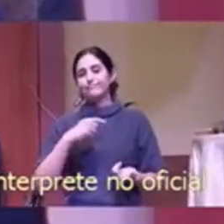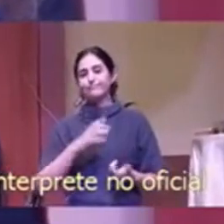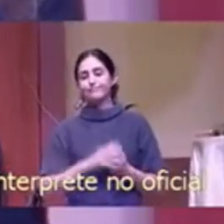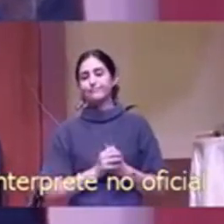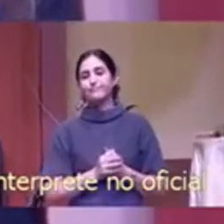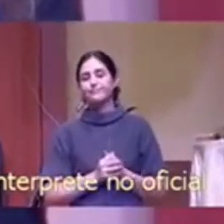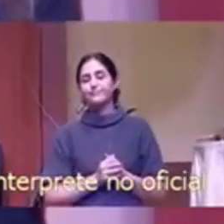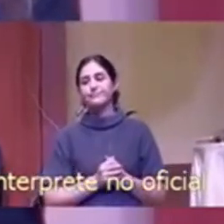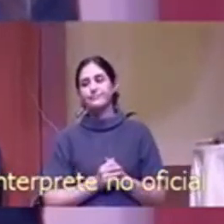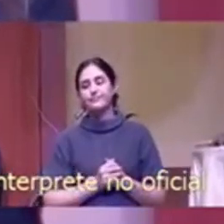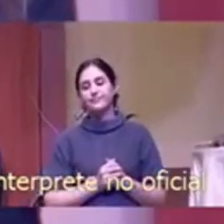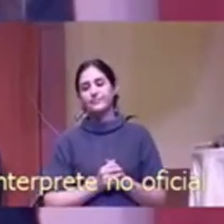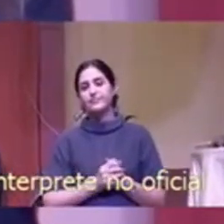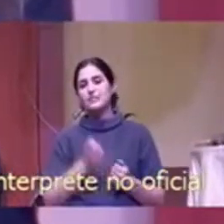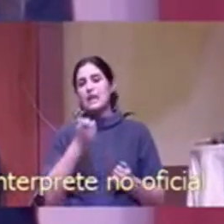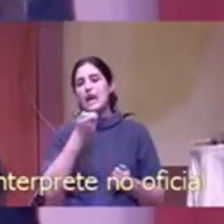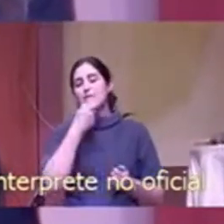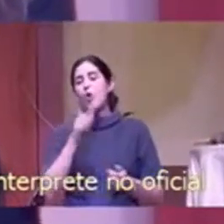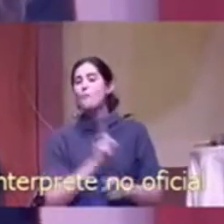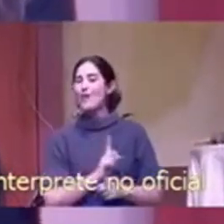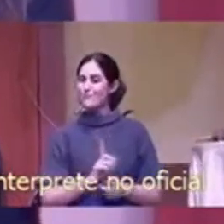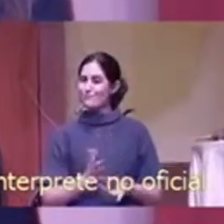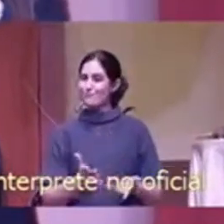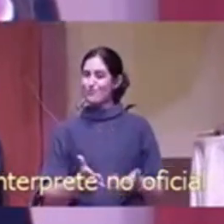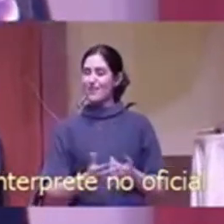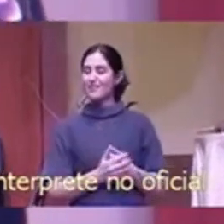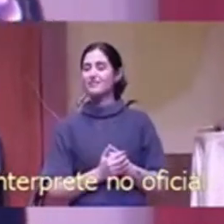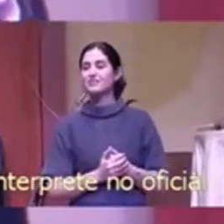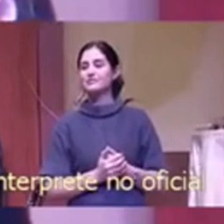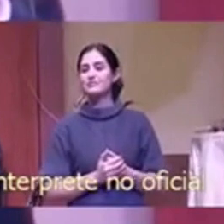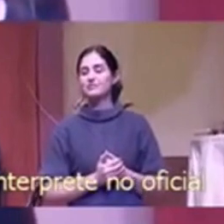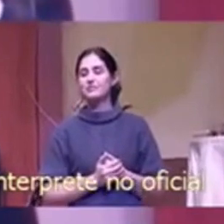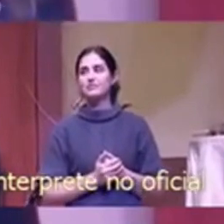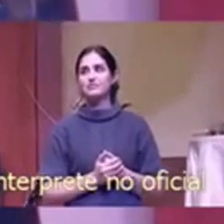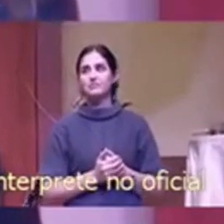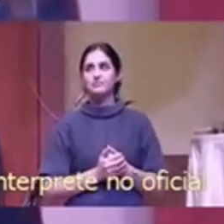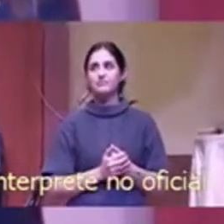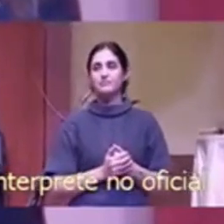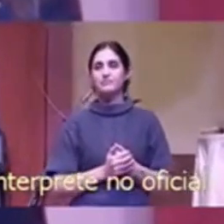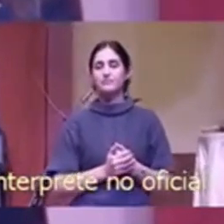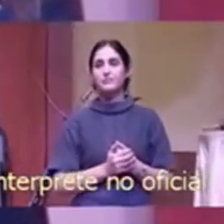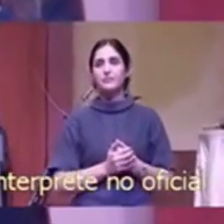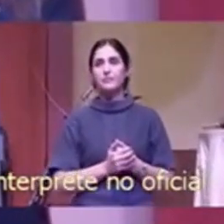los medios